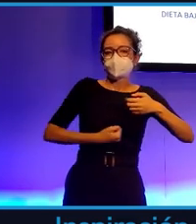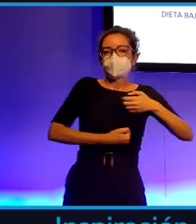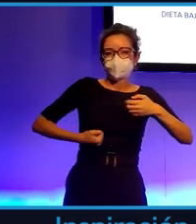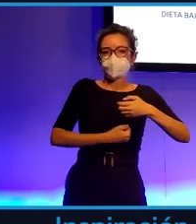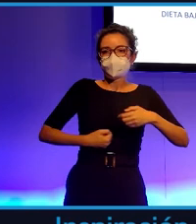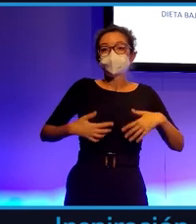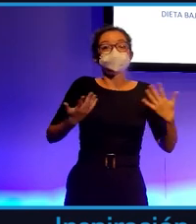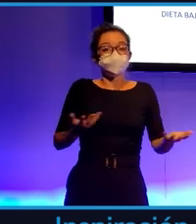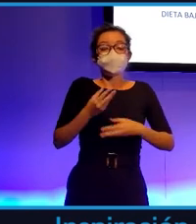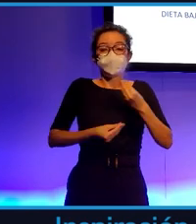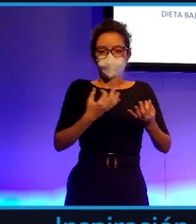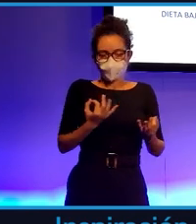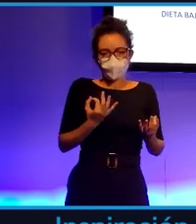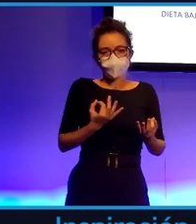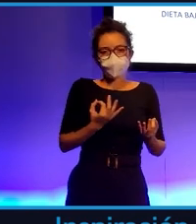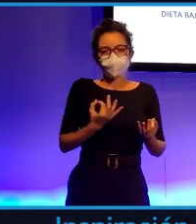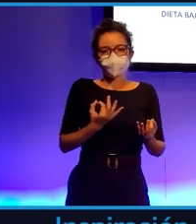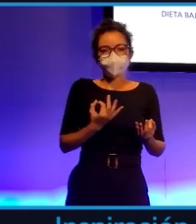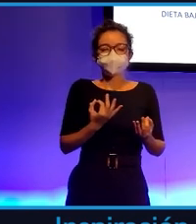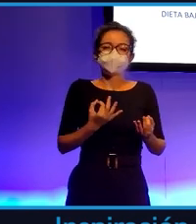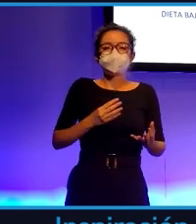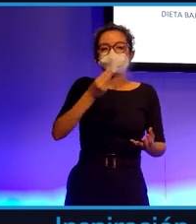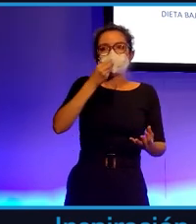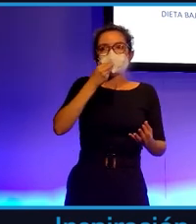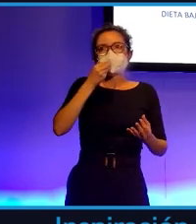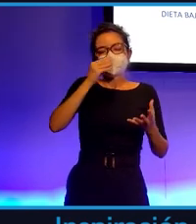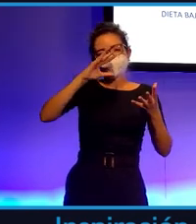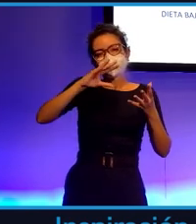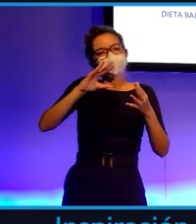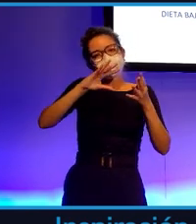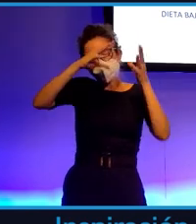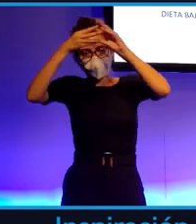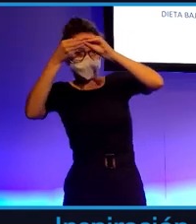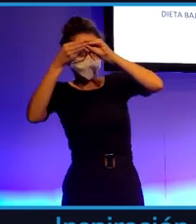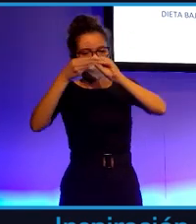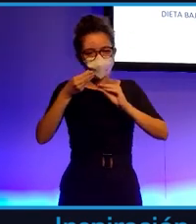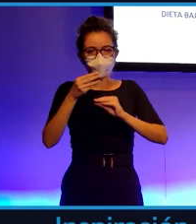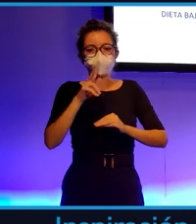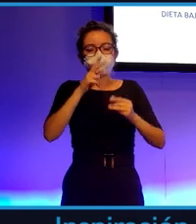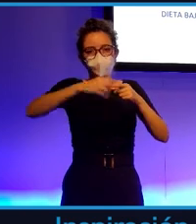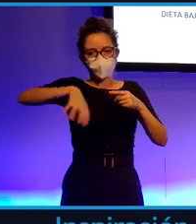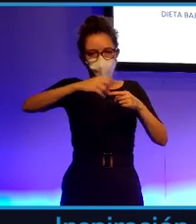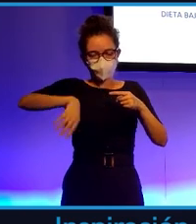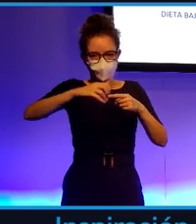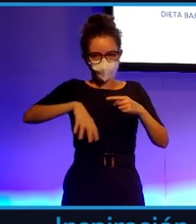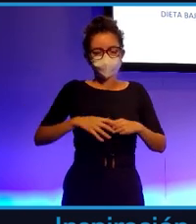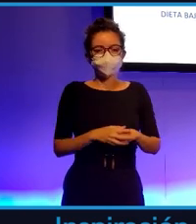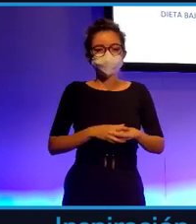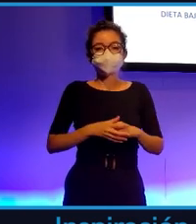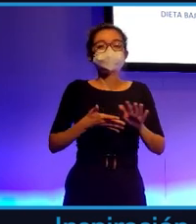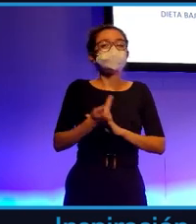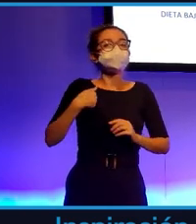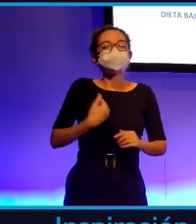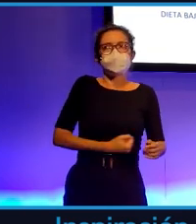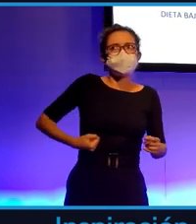ingesta de comida a estas hormonas, que las puedes tener alteradas o no tan alteradas. Si a alguien le pasa, que sepa que es culpa de